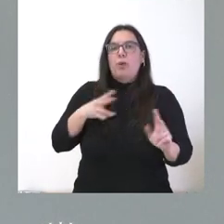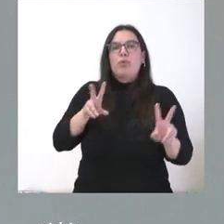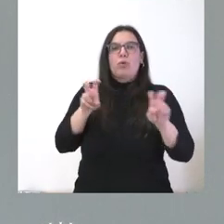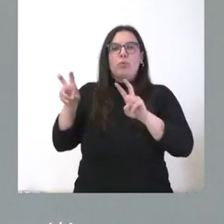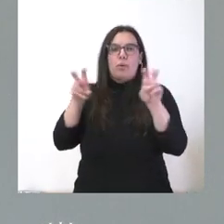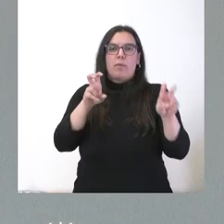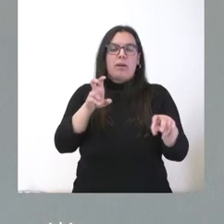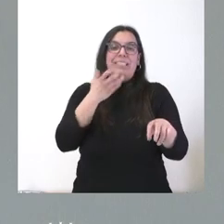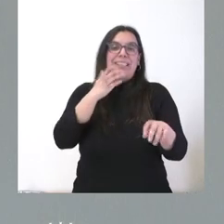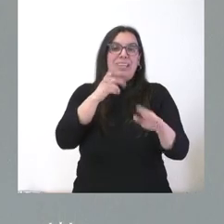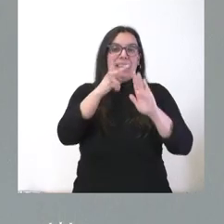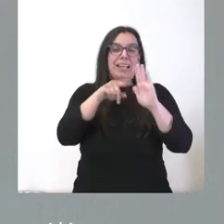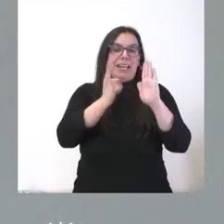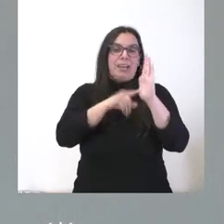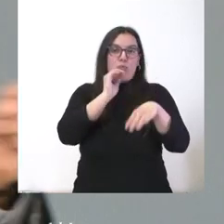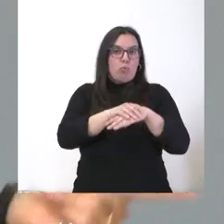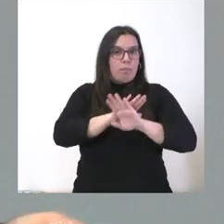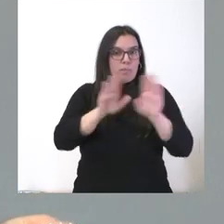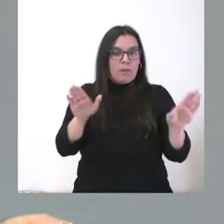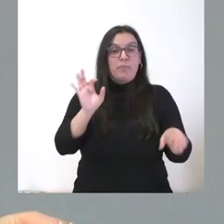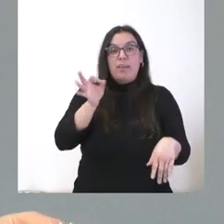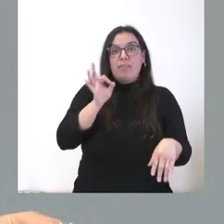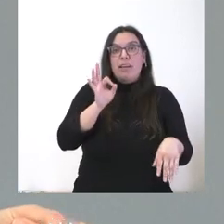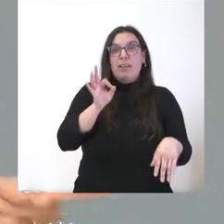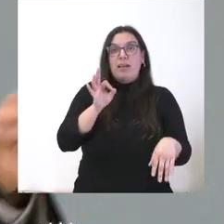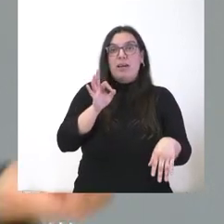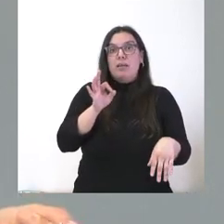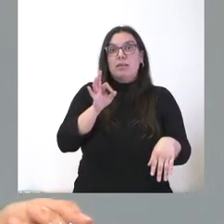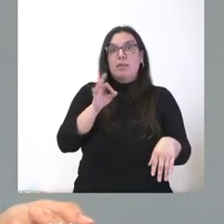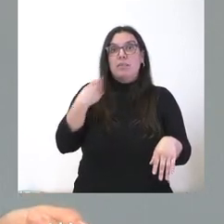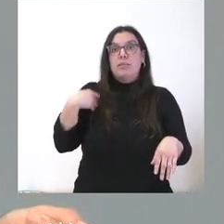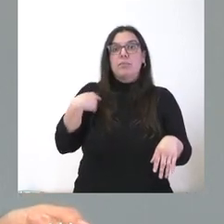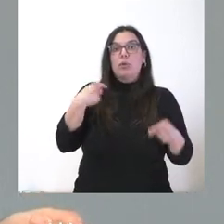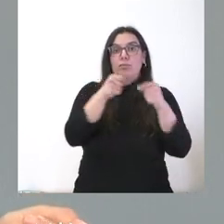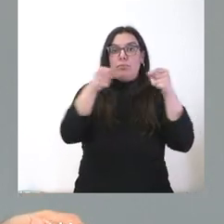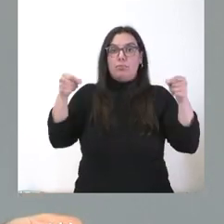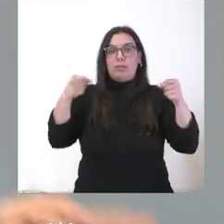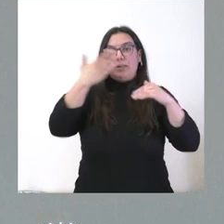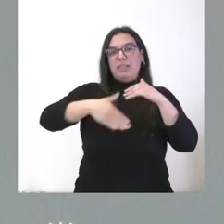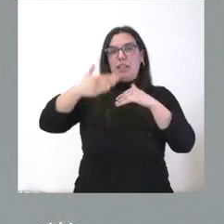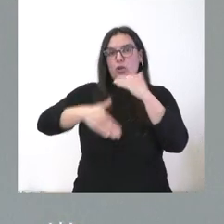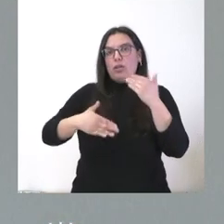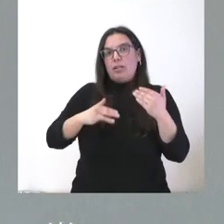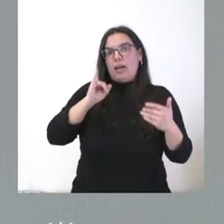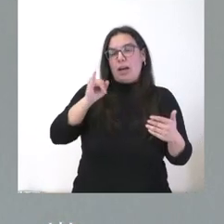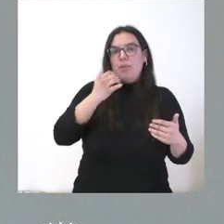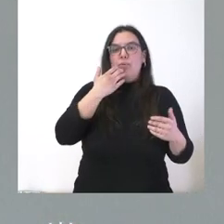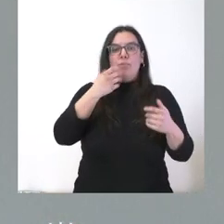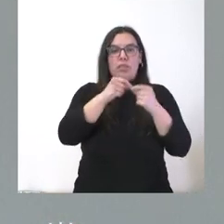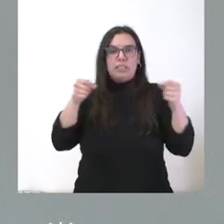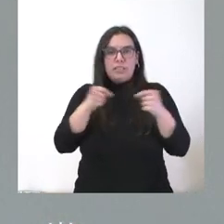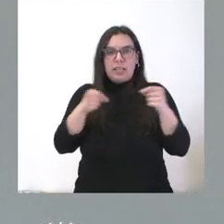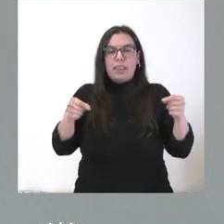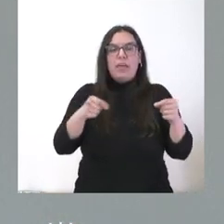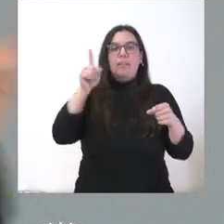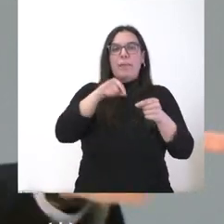el cumplimiento de la ley. Bien, es verdad que ese mantenimiento de las distancias establece algunas limitaciones importantes. Distancias a centros